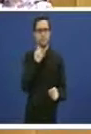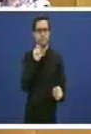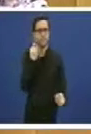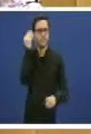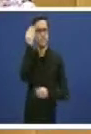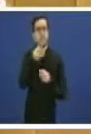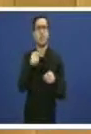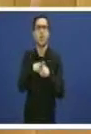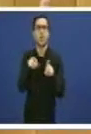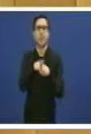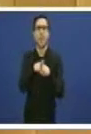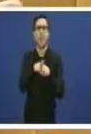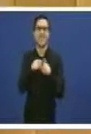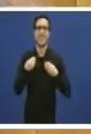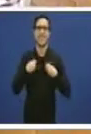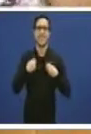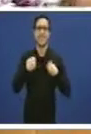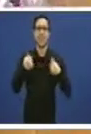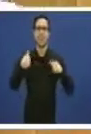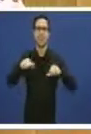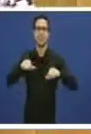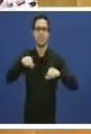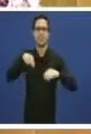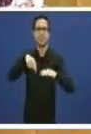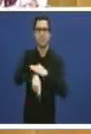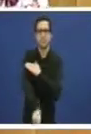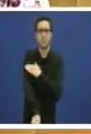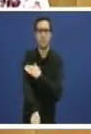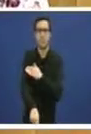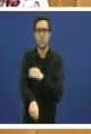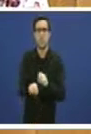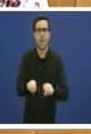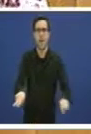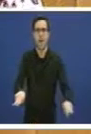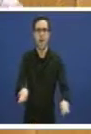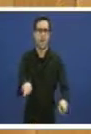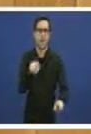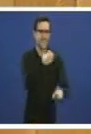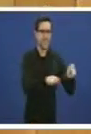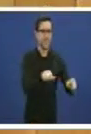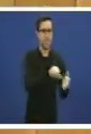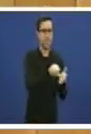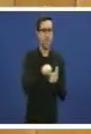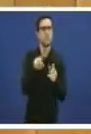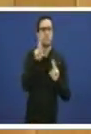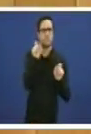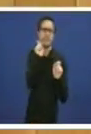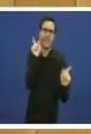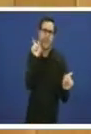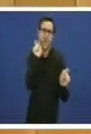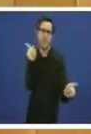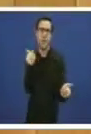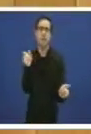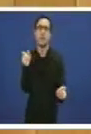visible, entendemos que cada vez máis visible pola ciudadanía, está provocado por decisións políticas tomadas